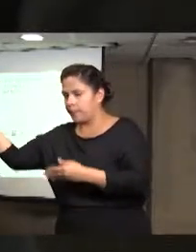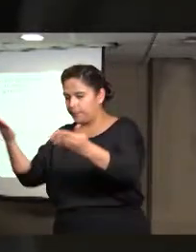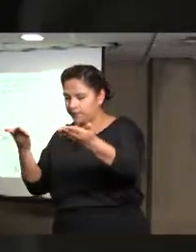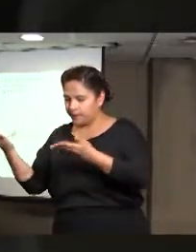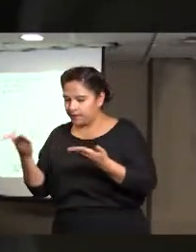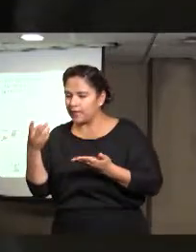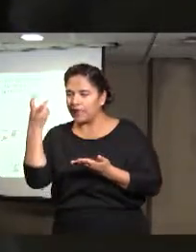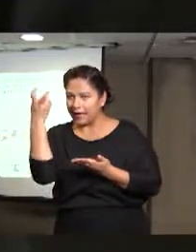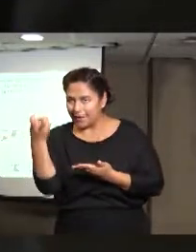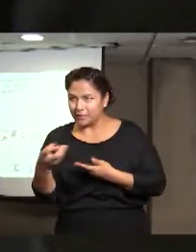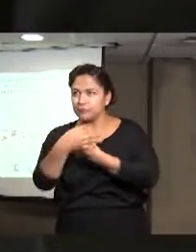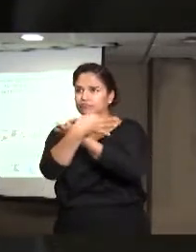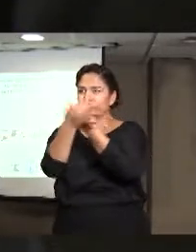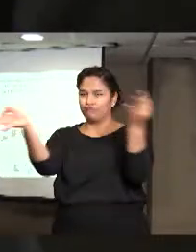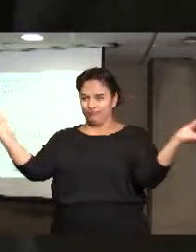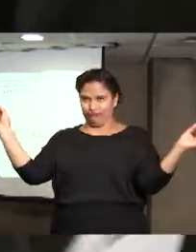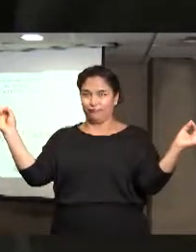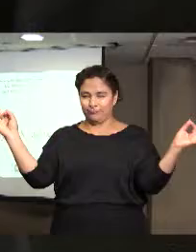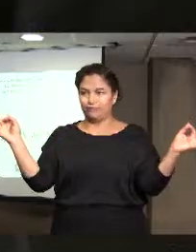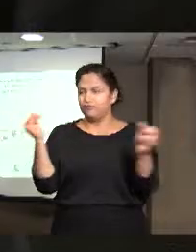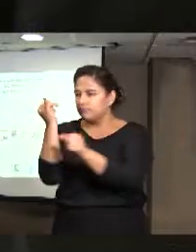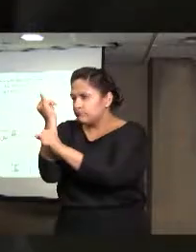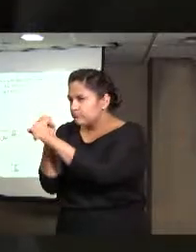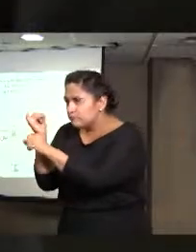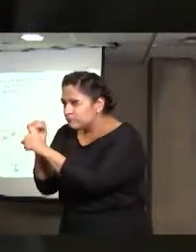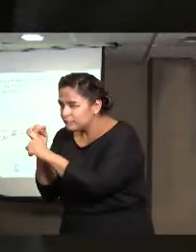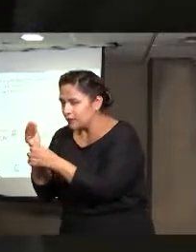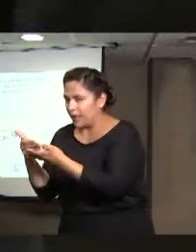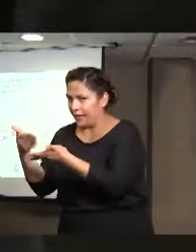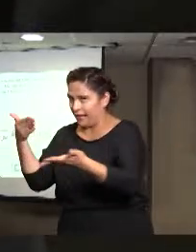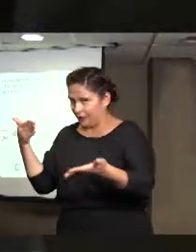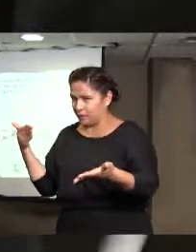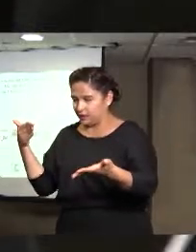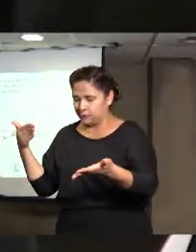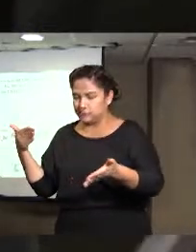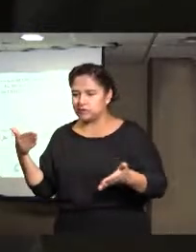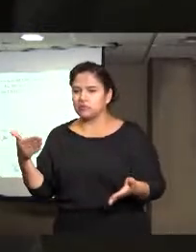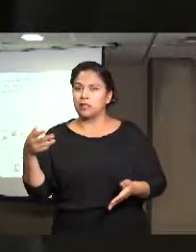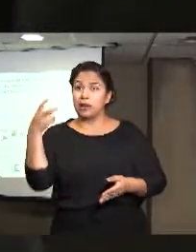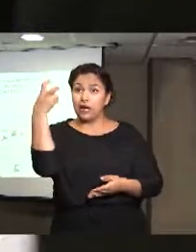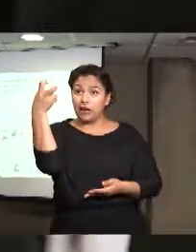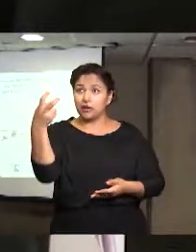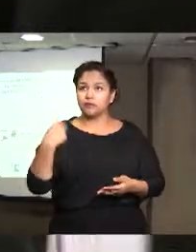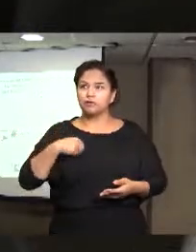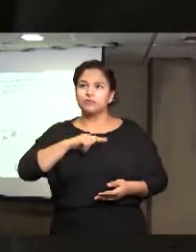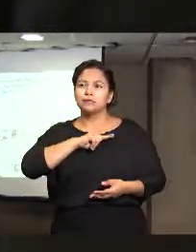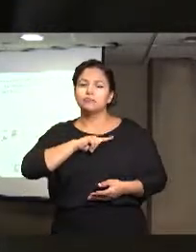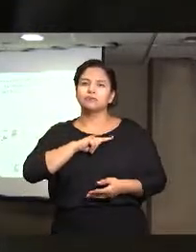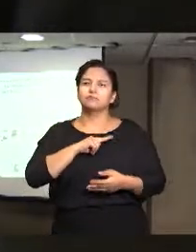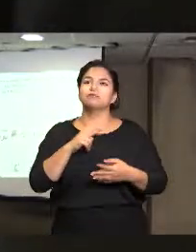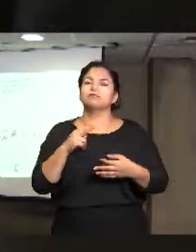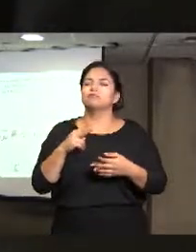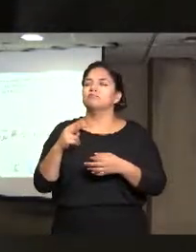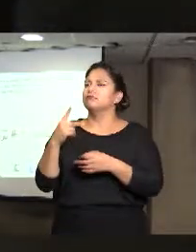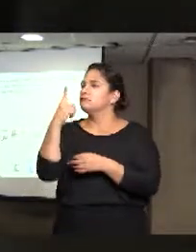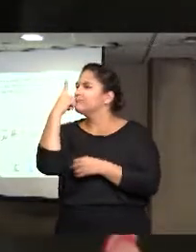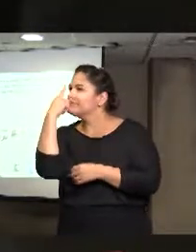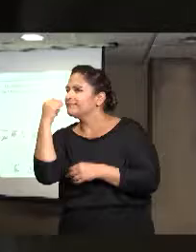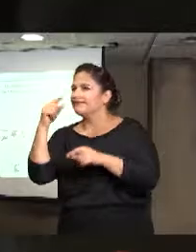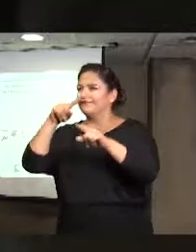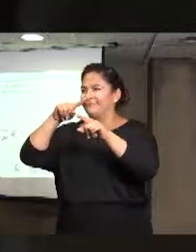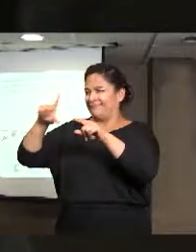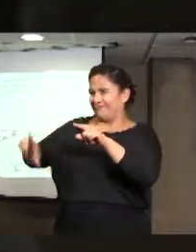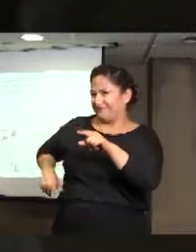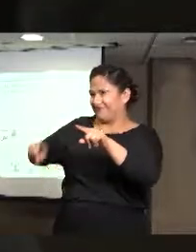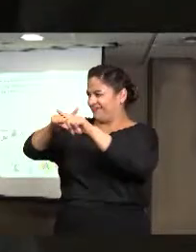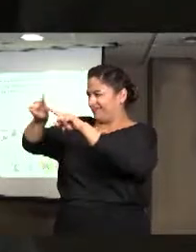denuncias que se presentaron y con las averiguaciones previas. Entonces, en base a esto, las autoridades nos dieron información y